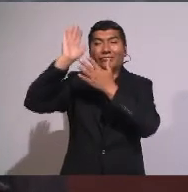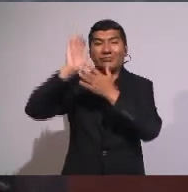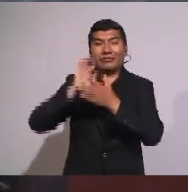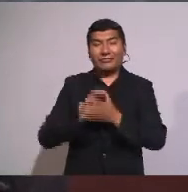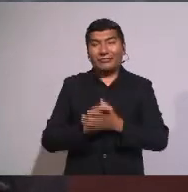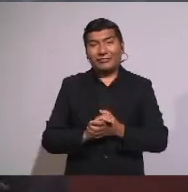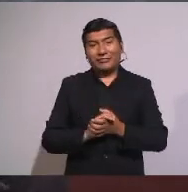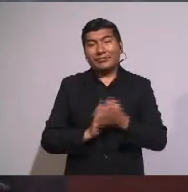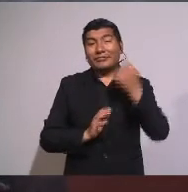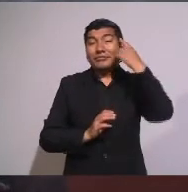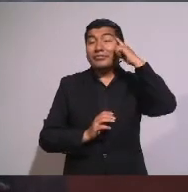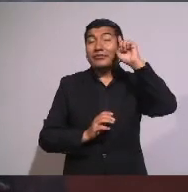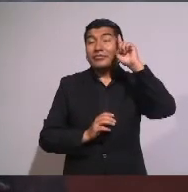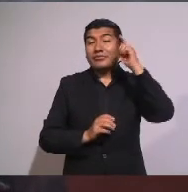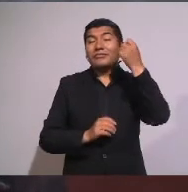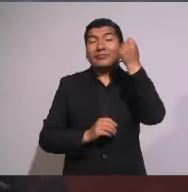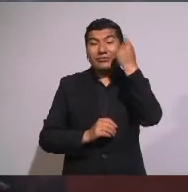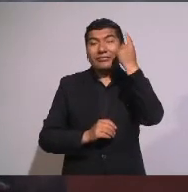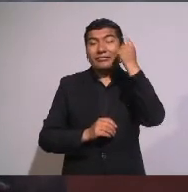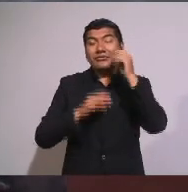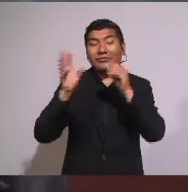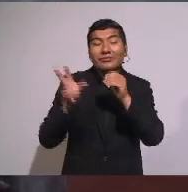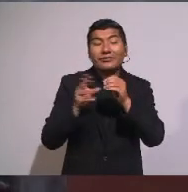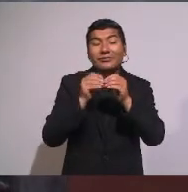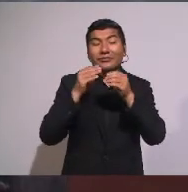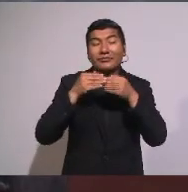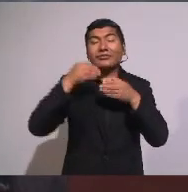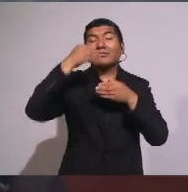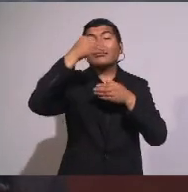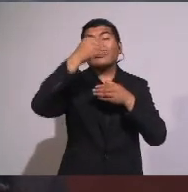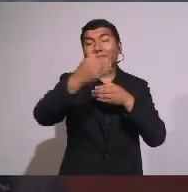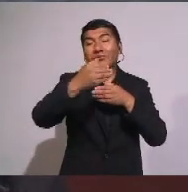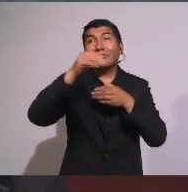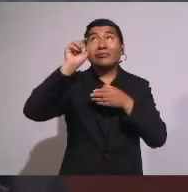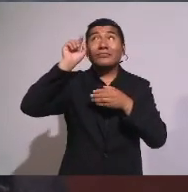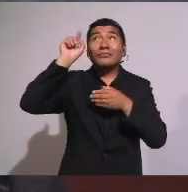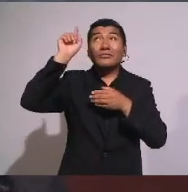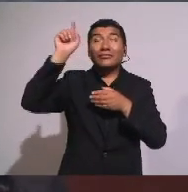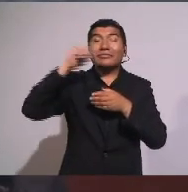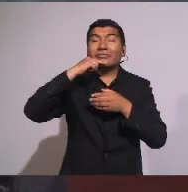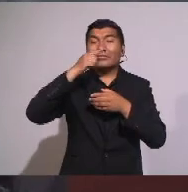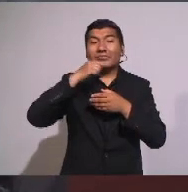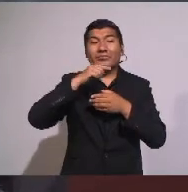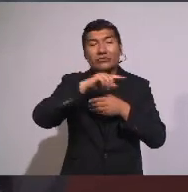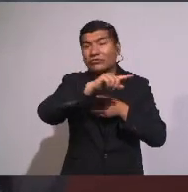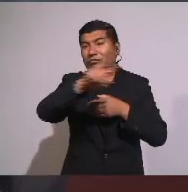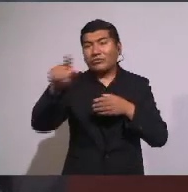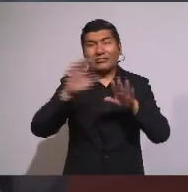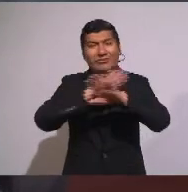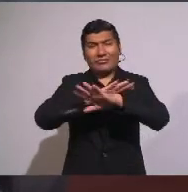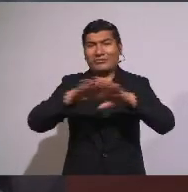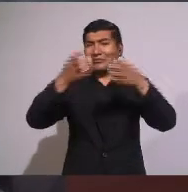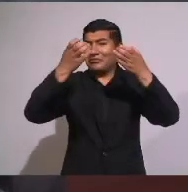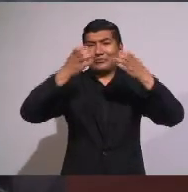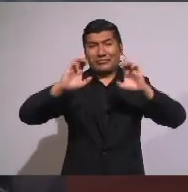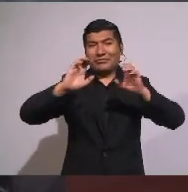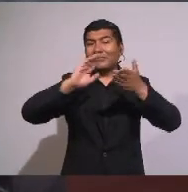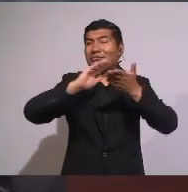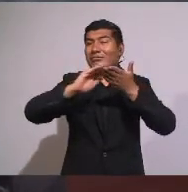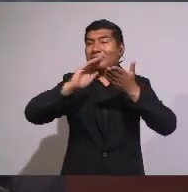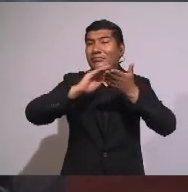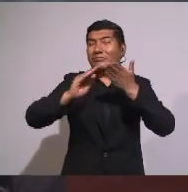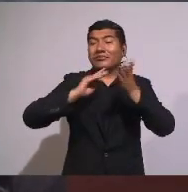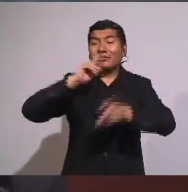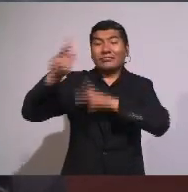Para convencernos Más adelante Nos dice Que si no perdonamos A los que